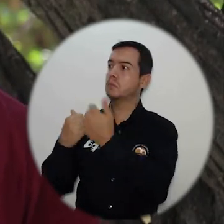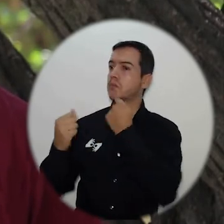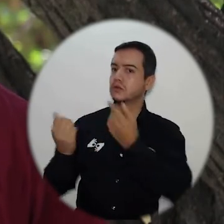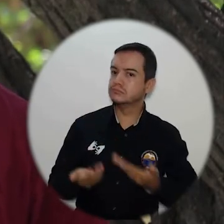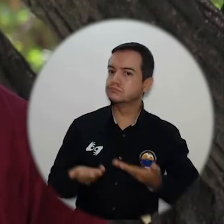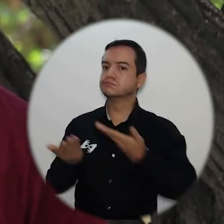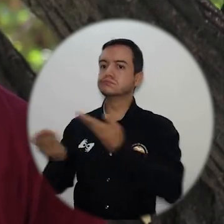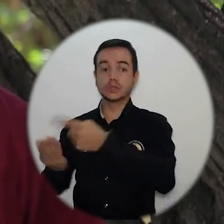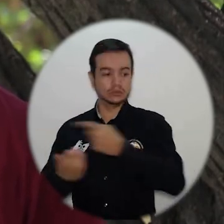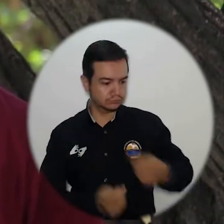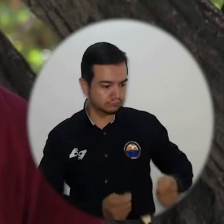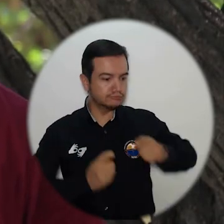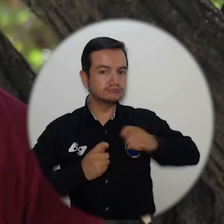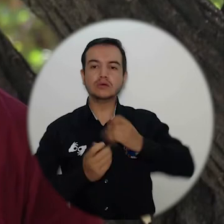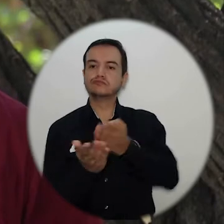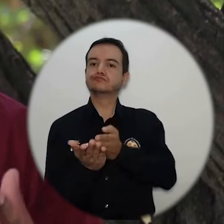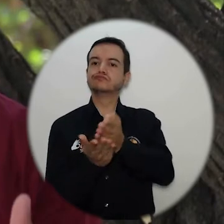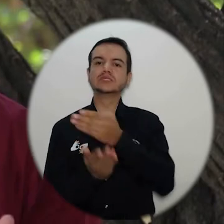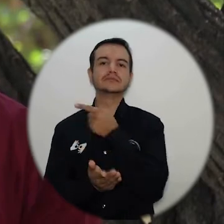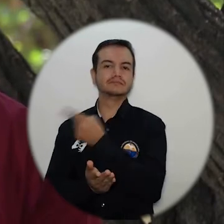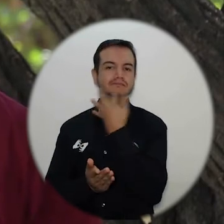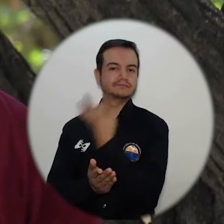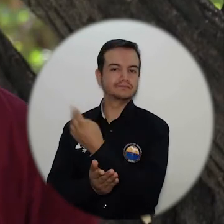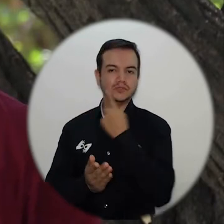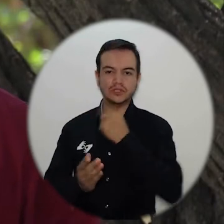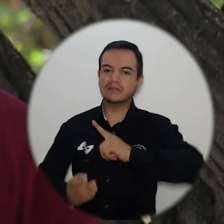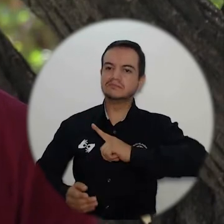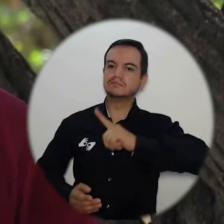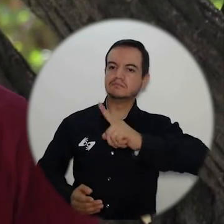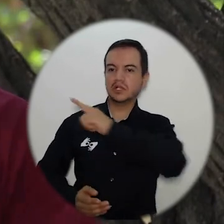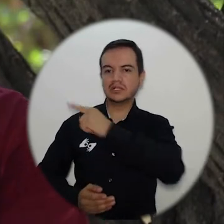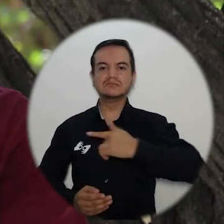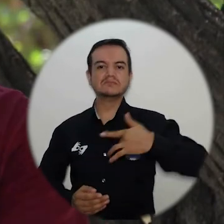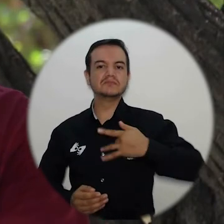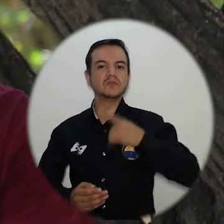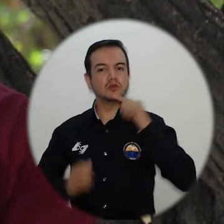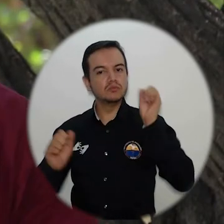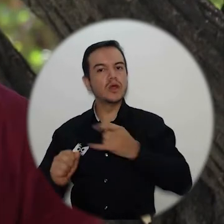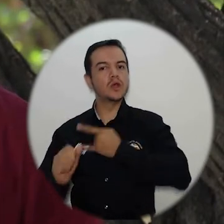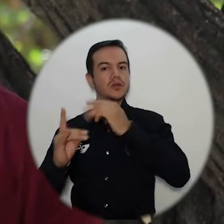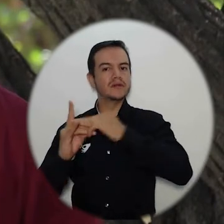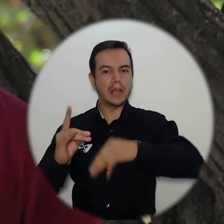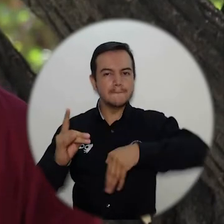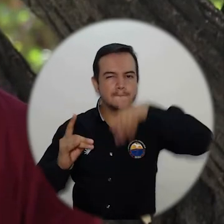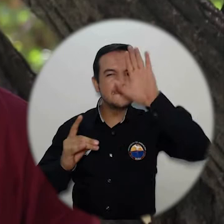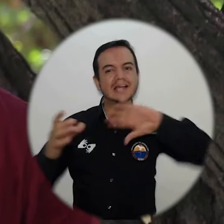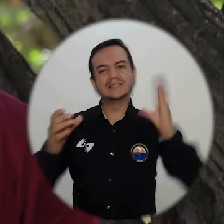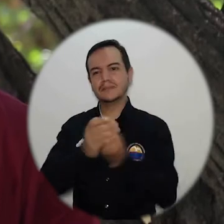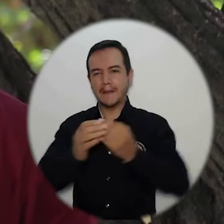universidad más incluyente e innovadora, y que tienen la convicción que a través de su liderazgo, UNI Magdalena será aún más